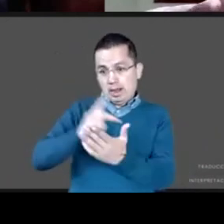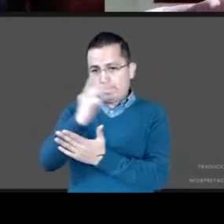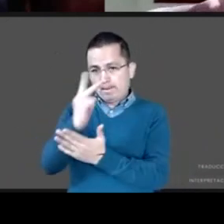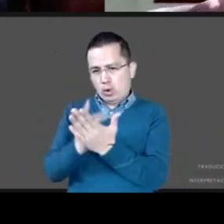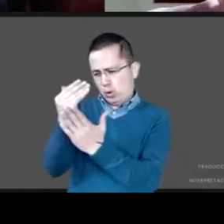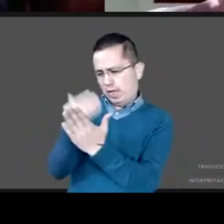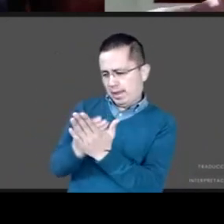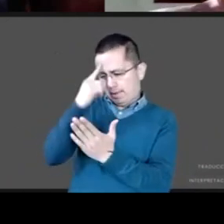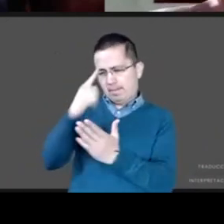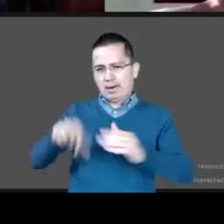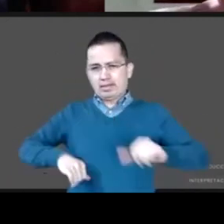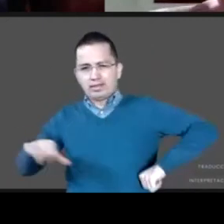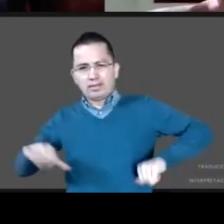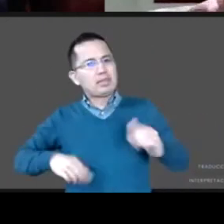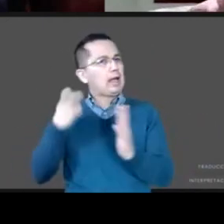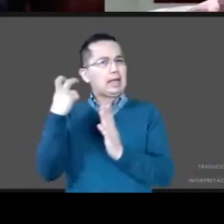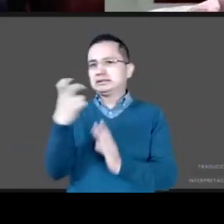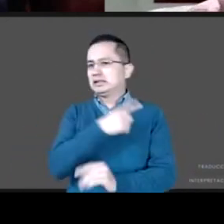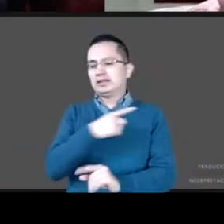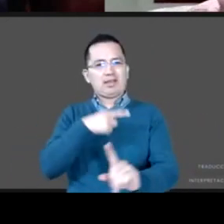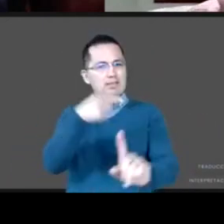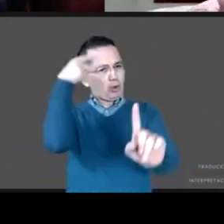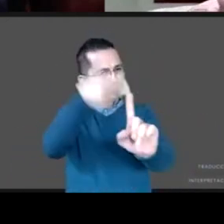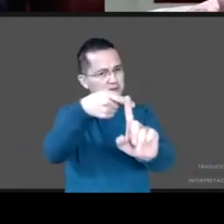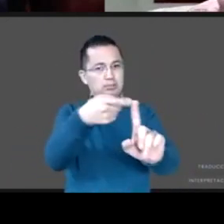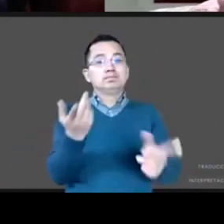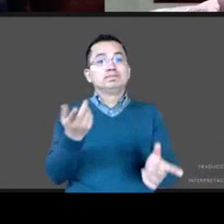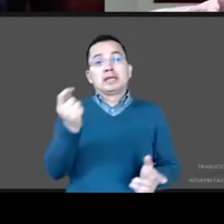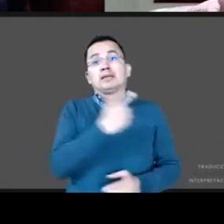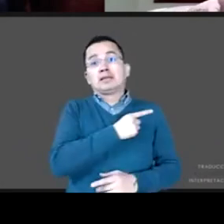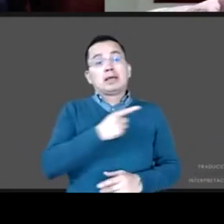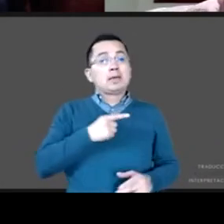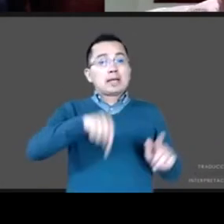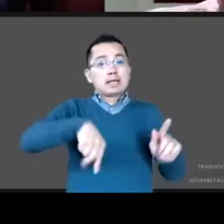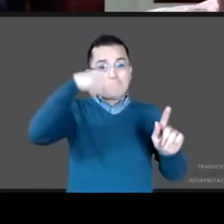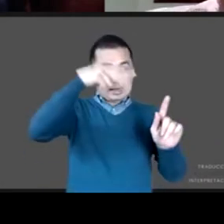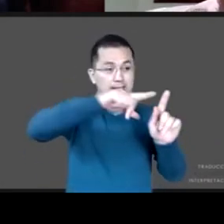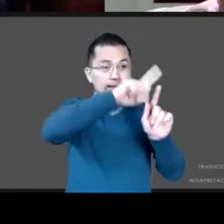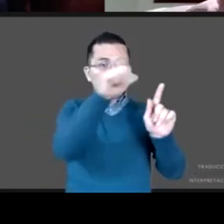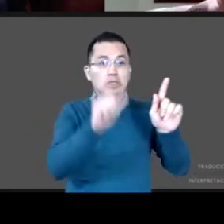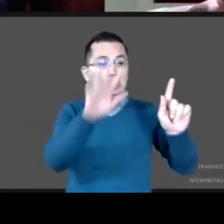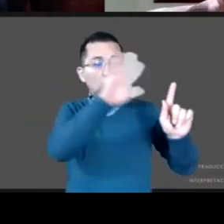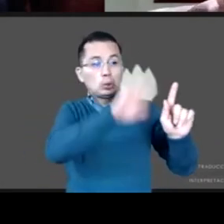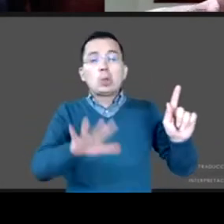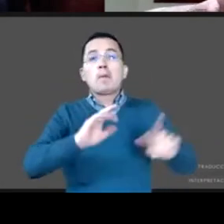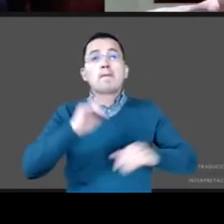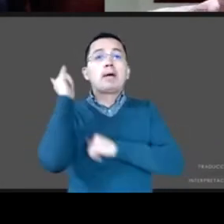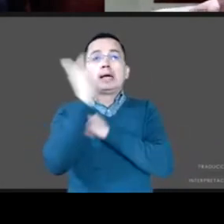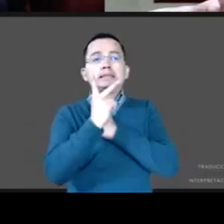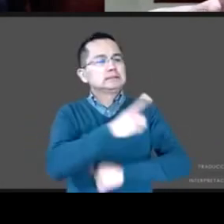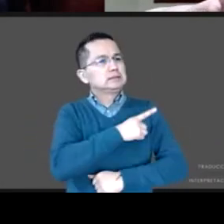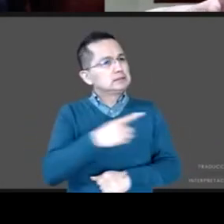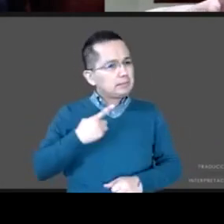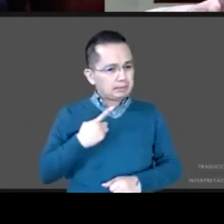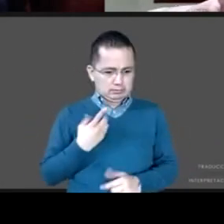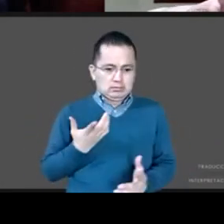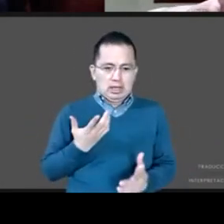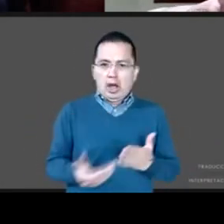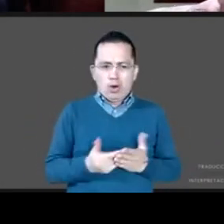es el reto que tenemos hacia adelante. Me parece que como país tendremos la urgente necesidad después de esta